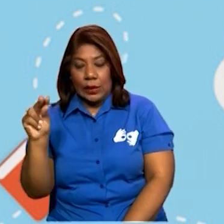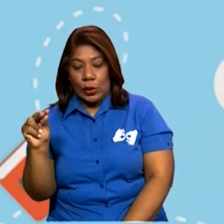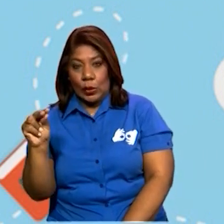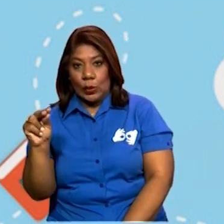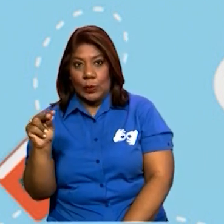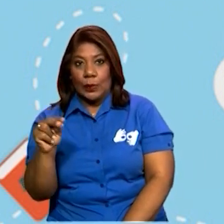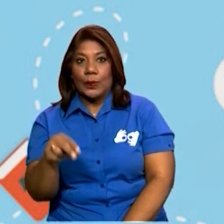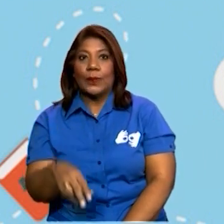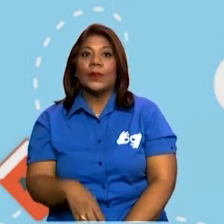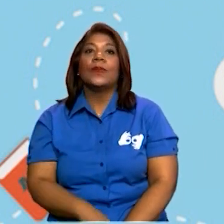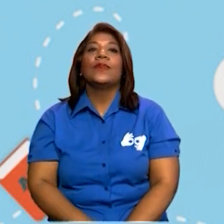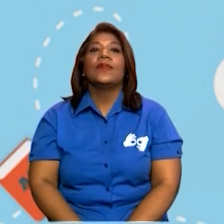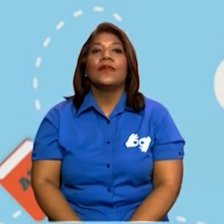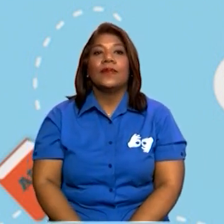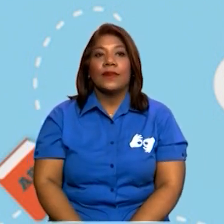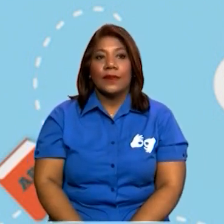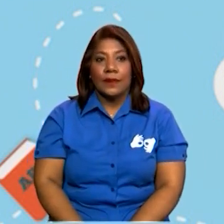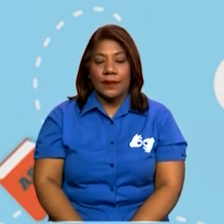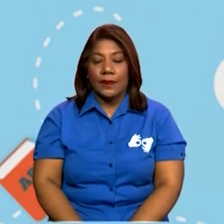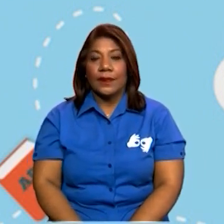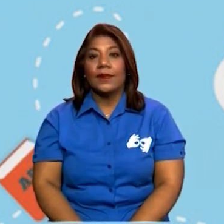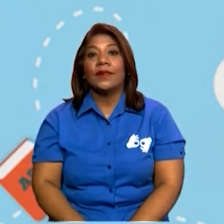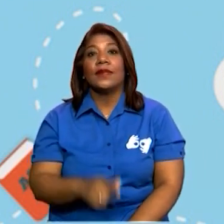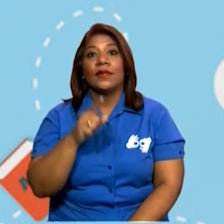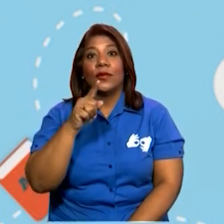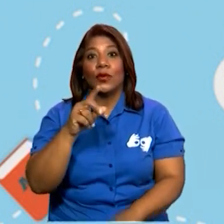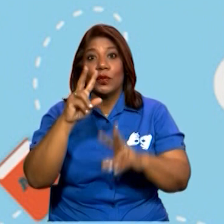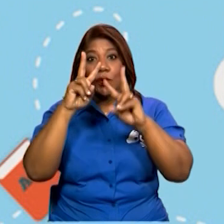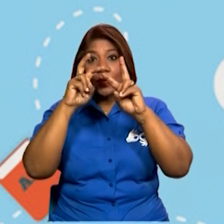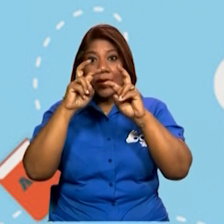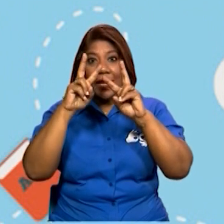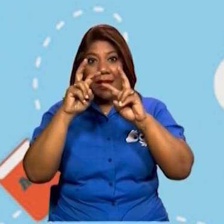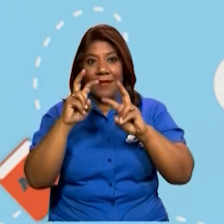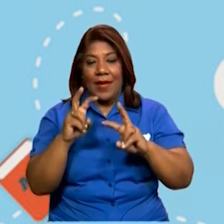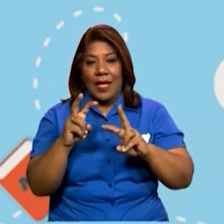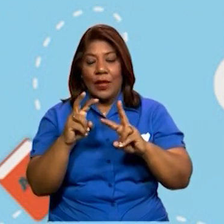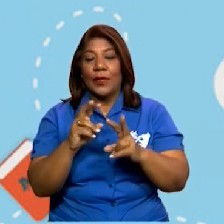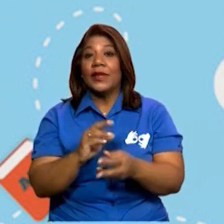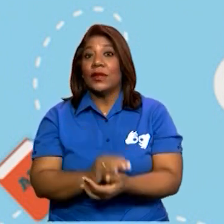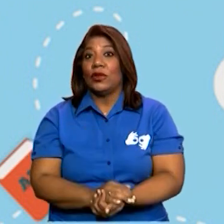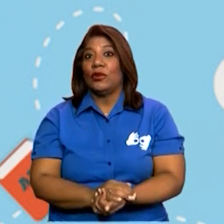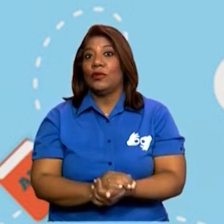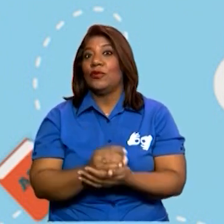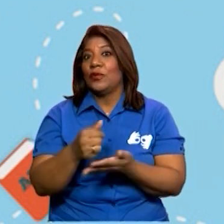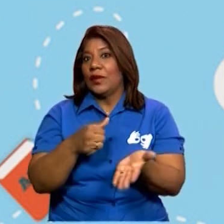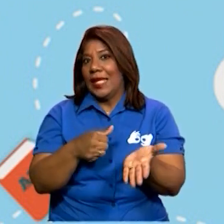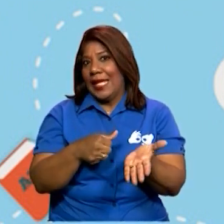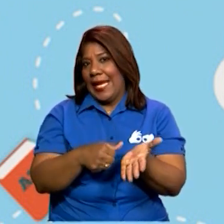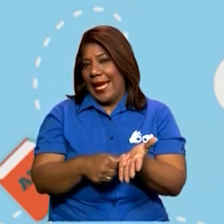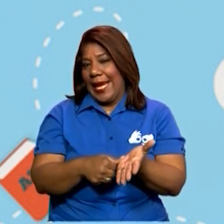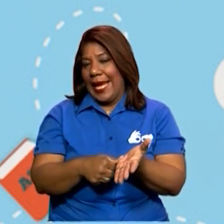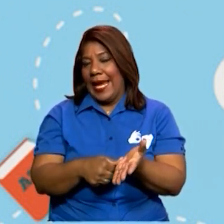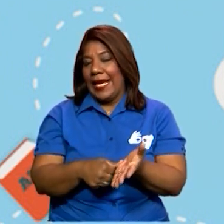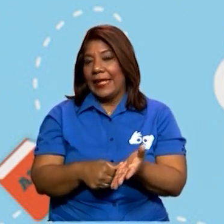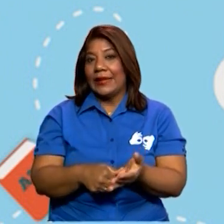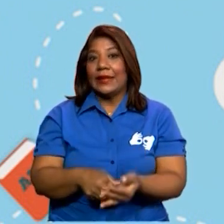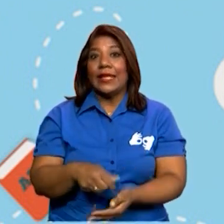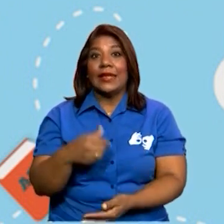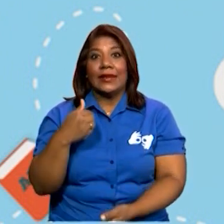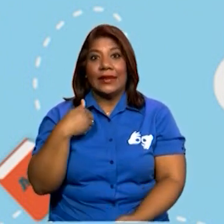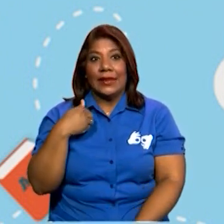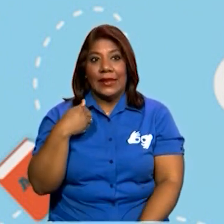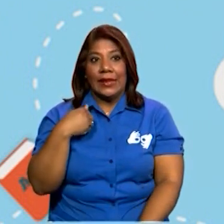Maestra Tamara, vamos a ver los criterios para la revisión. Y vamos a colocar un ganchito, sí o no,